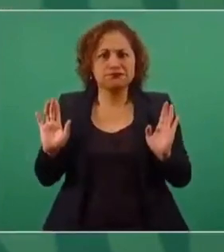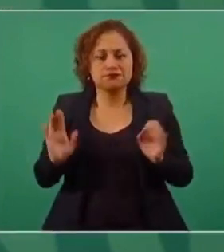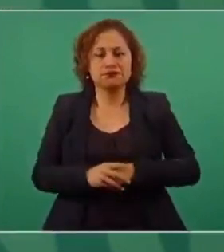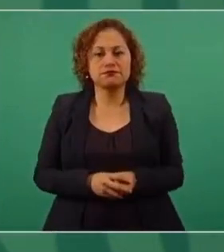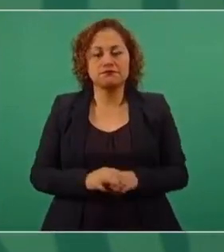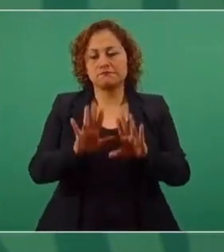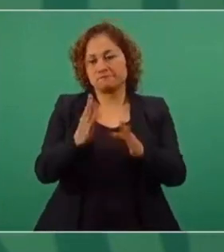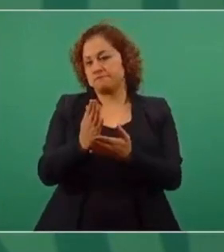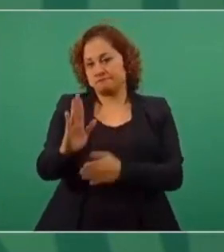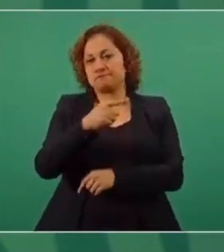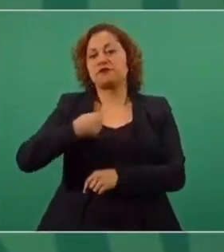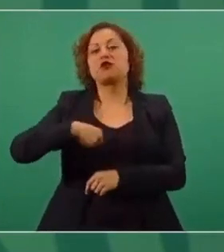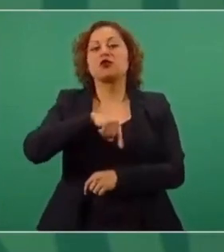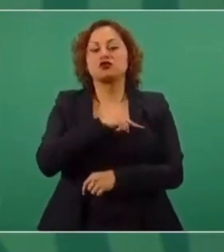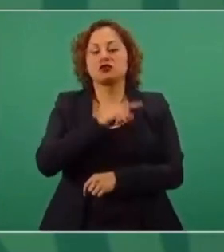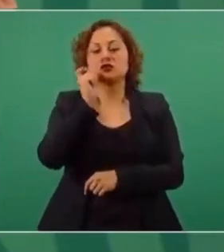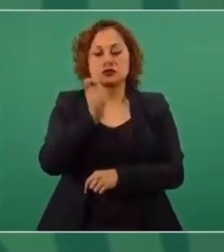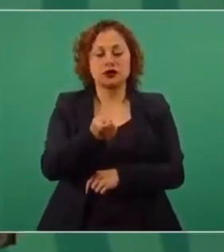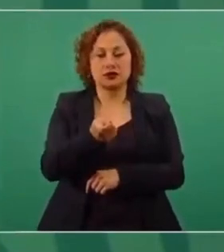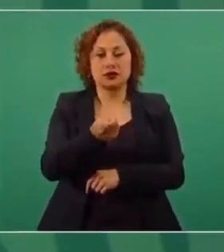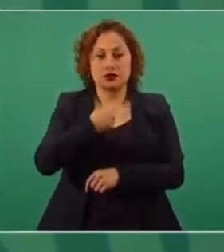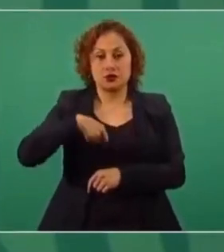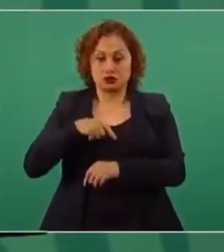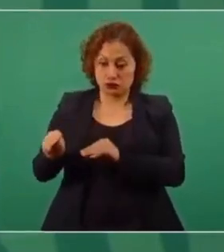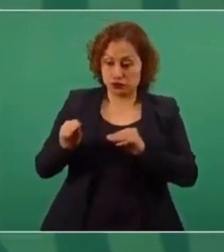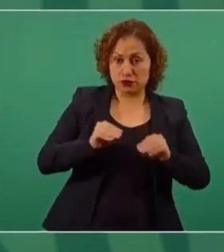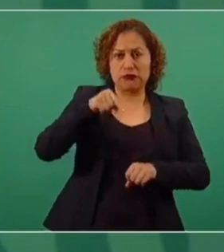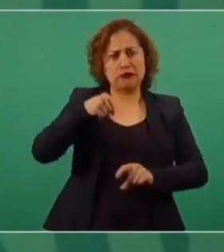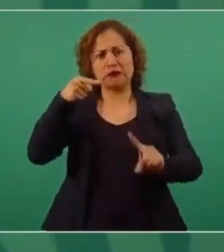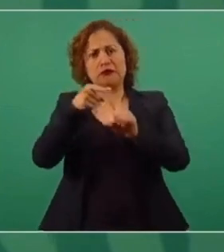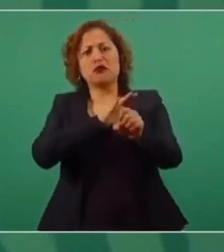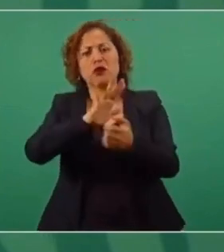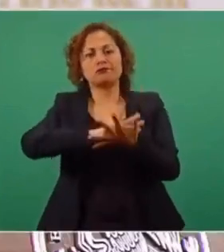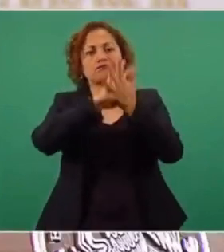nosotros hablamos de que íbamos a llevar a cabo una transformación, no engañamos.